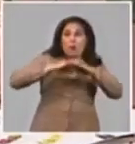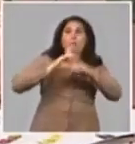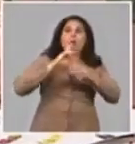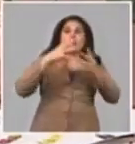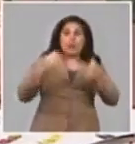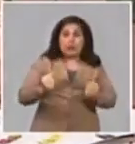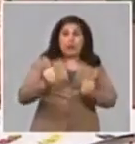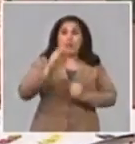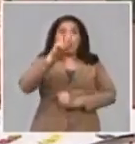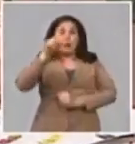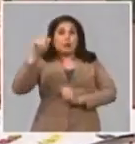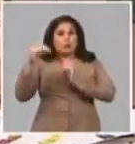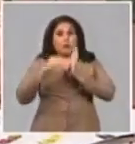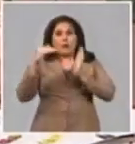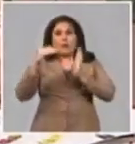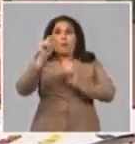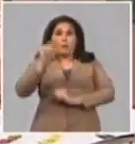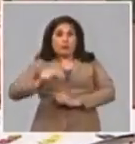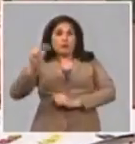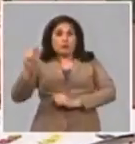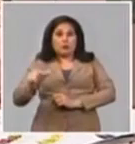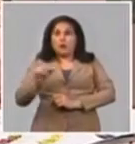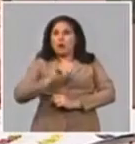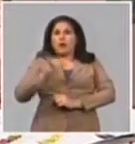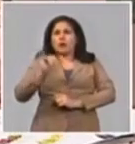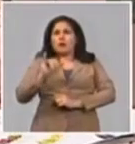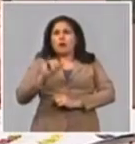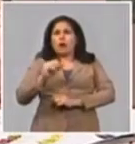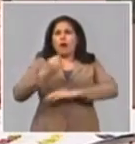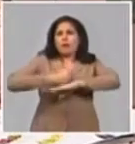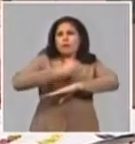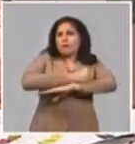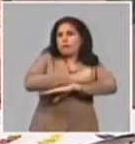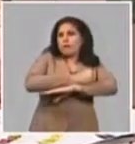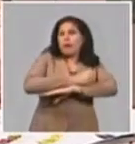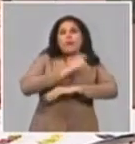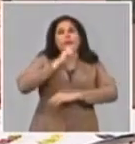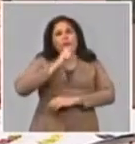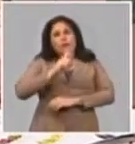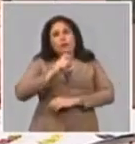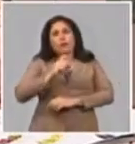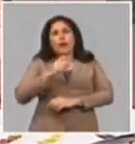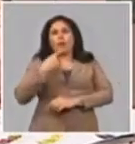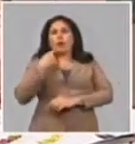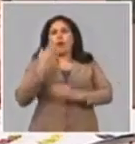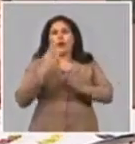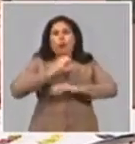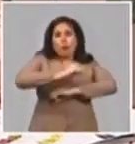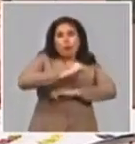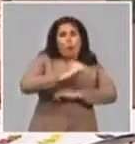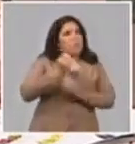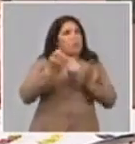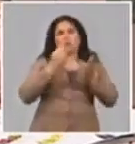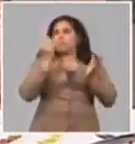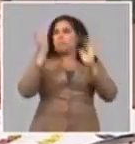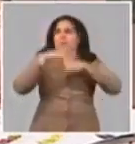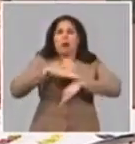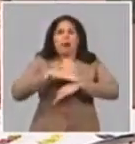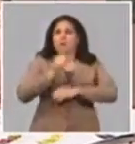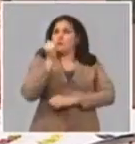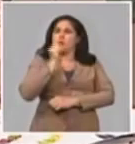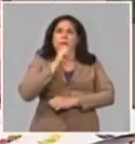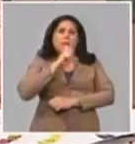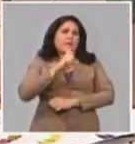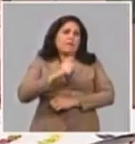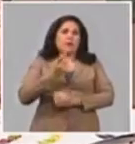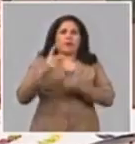tenemos unas 21 mil personas que se le tira agua en pipa por dificultades con los equipos de bombeo. Esto ha ido disminuyendo